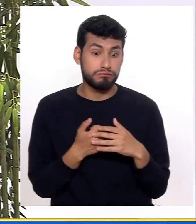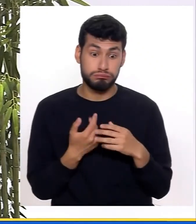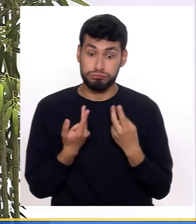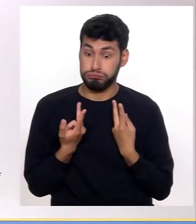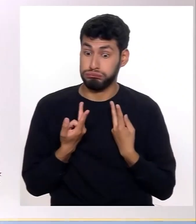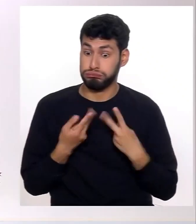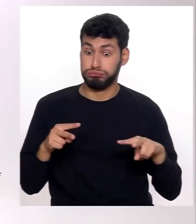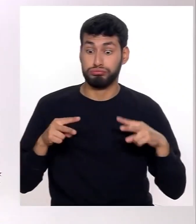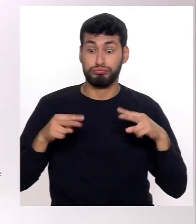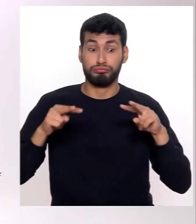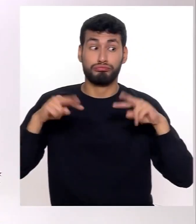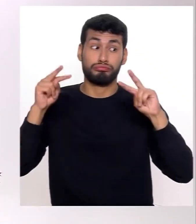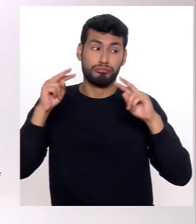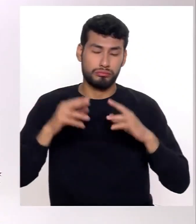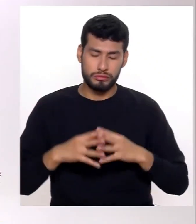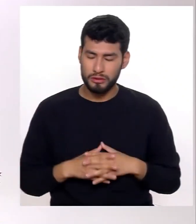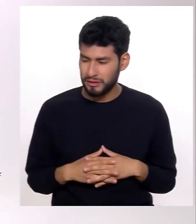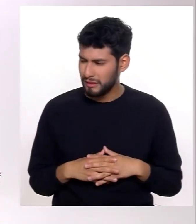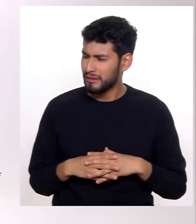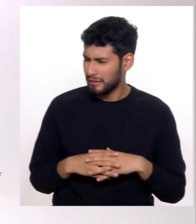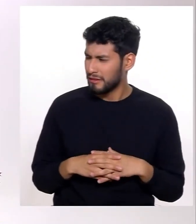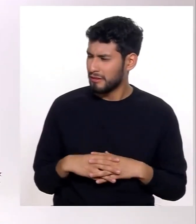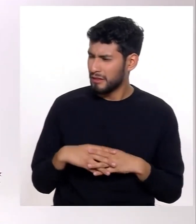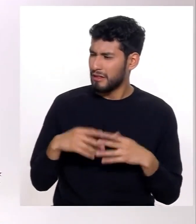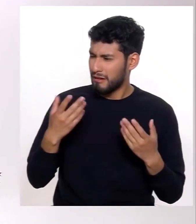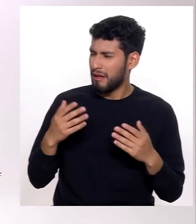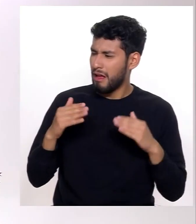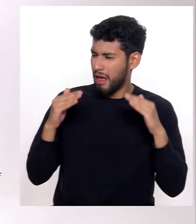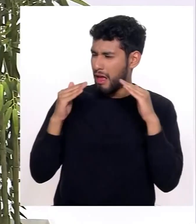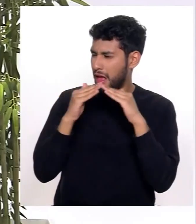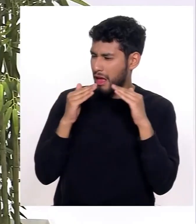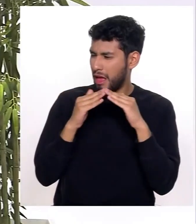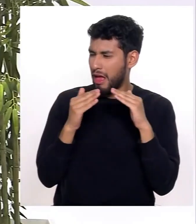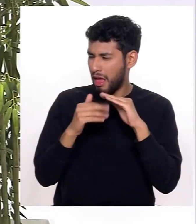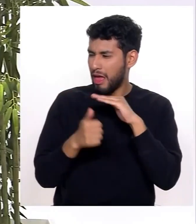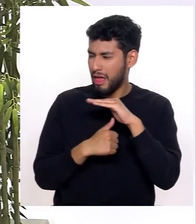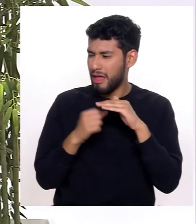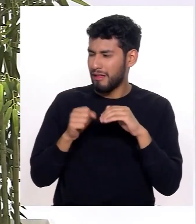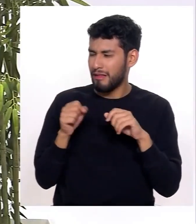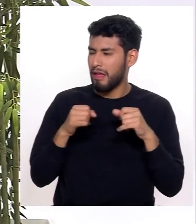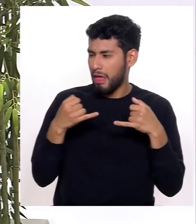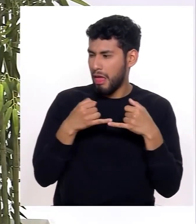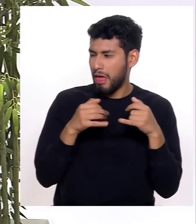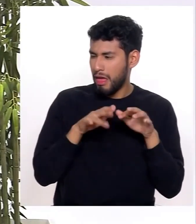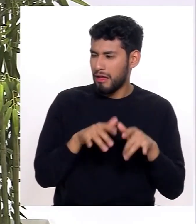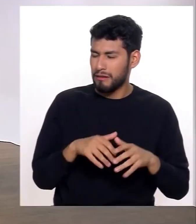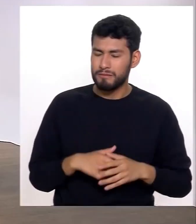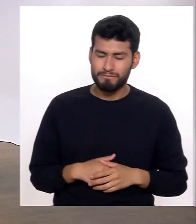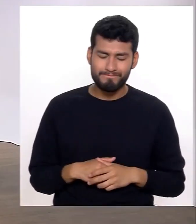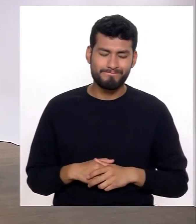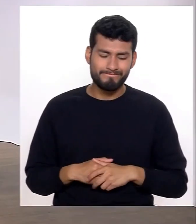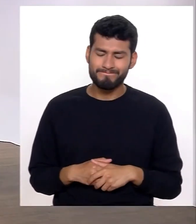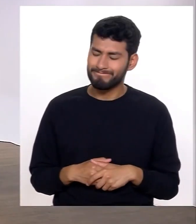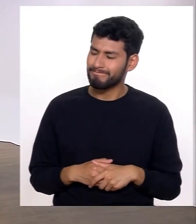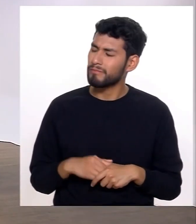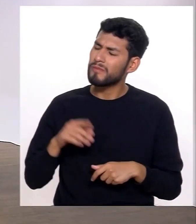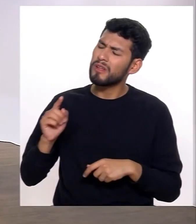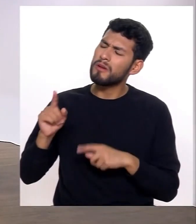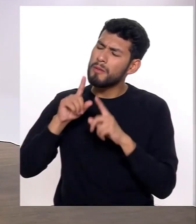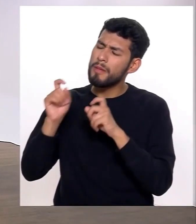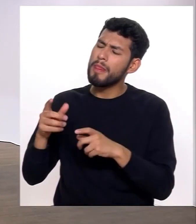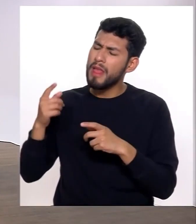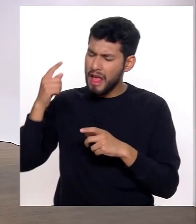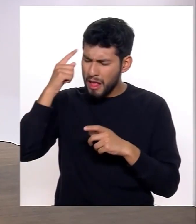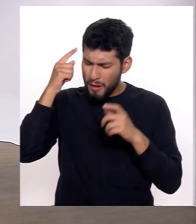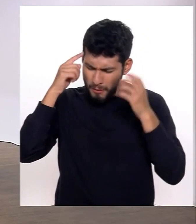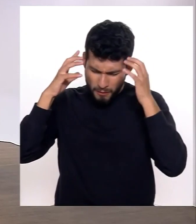elemento mucho más, ¿no? Todos estuvimos ahí en Internet. así es. Doctor, ¿y cuáles son las causas que originan una mala salud